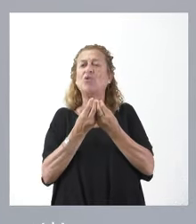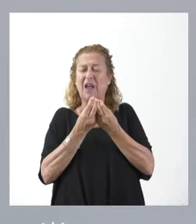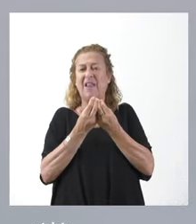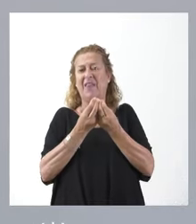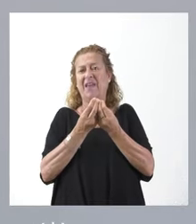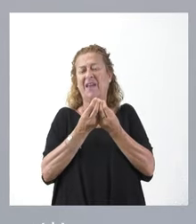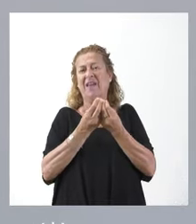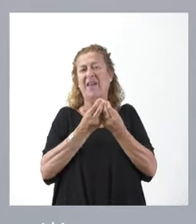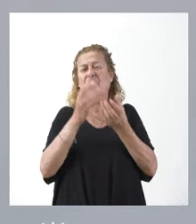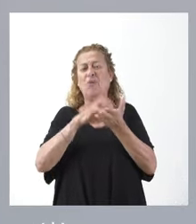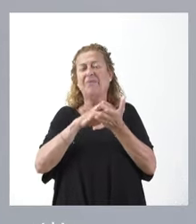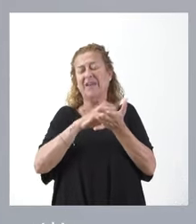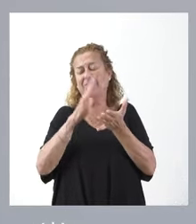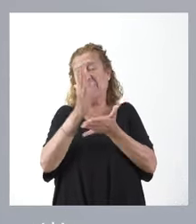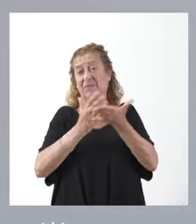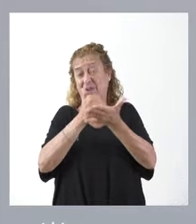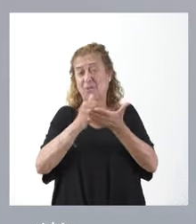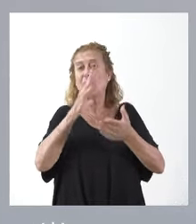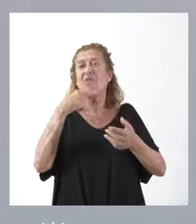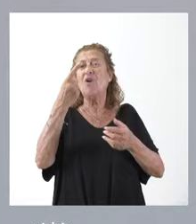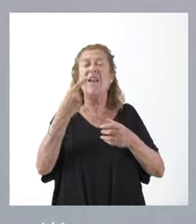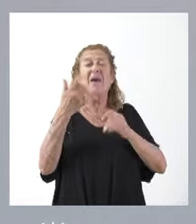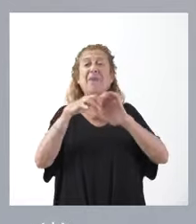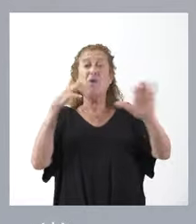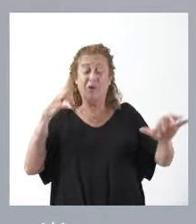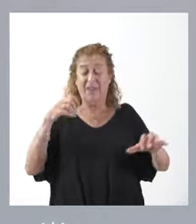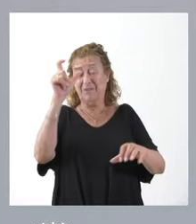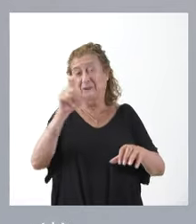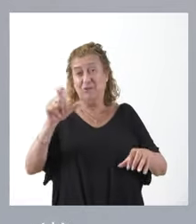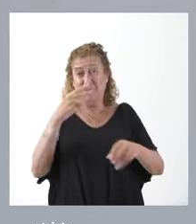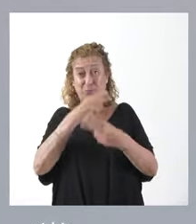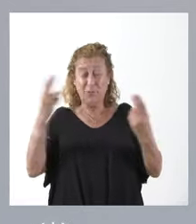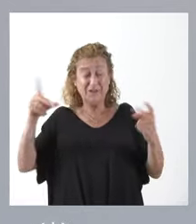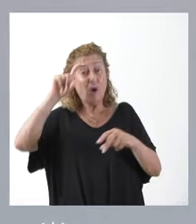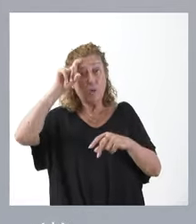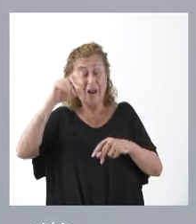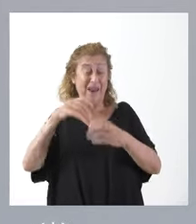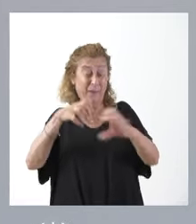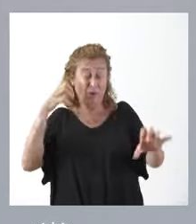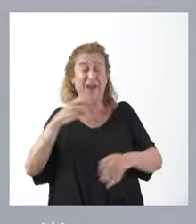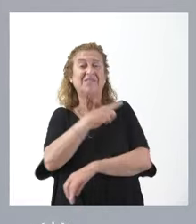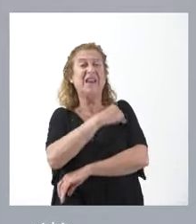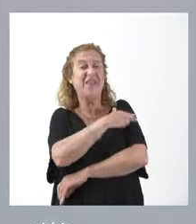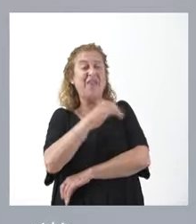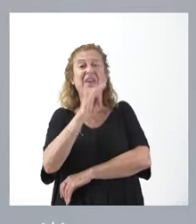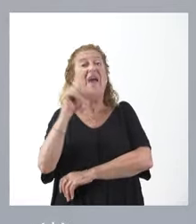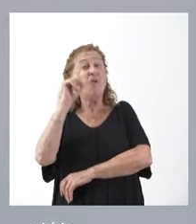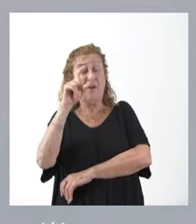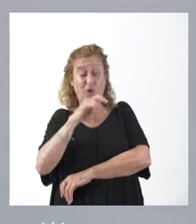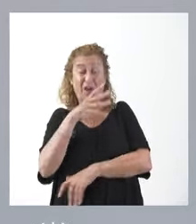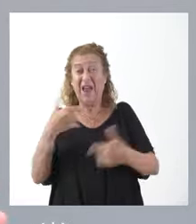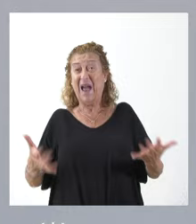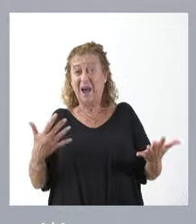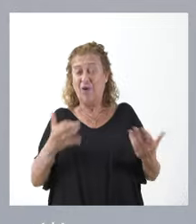autónoma. Lo digo porque es verdad que la mayor parte de los empleados públicos que están en el mundo rural son de sanidad y educación y aproximadamente hoy en día tenemos